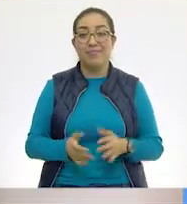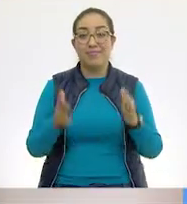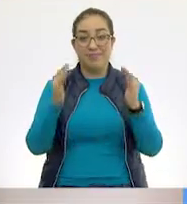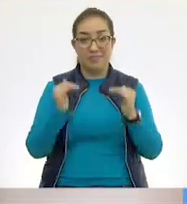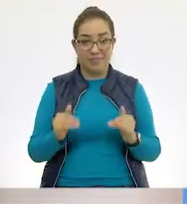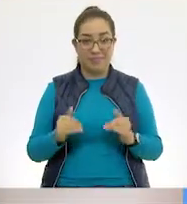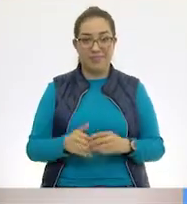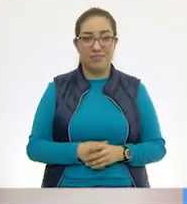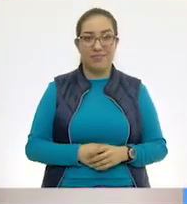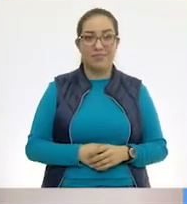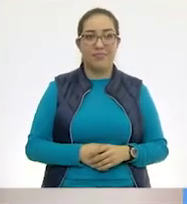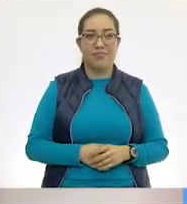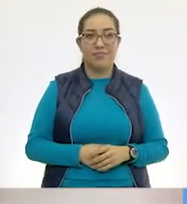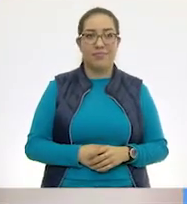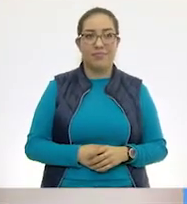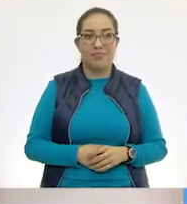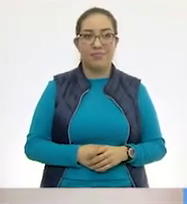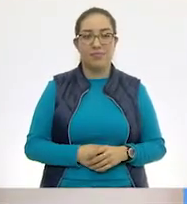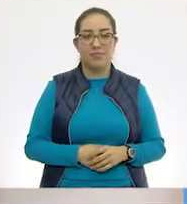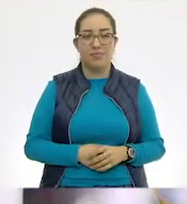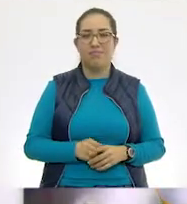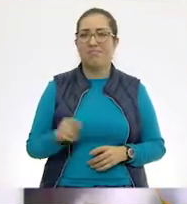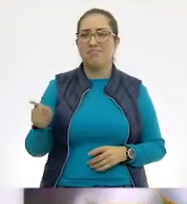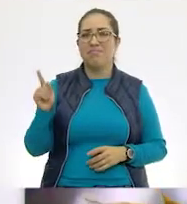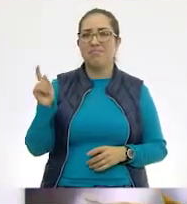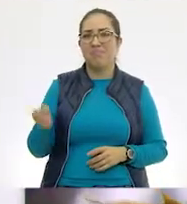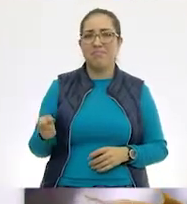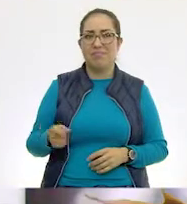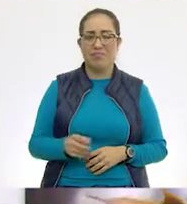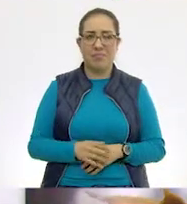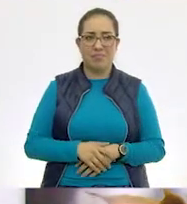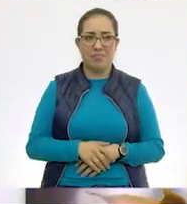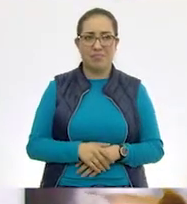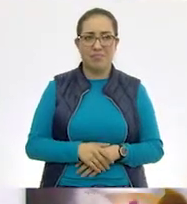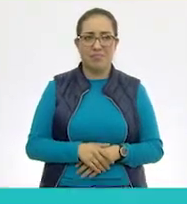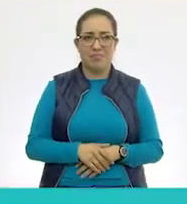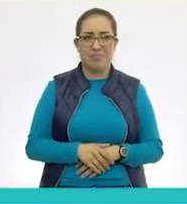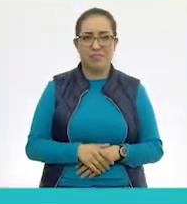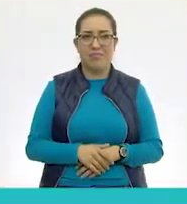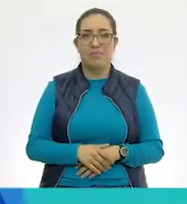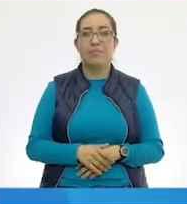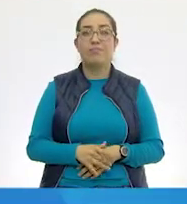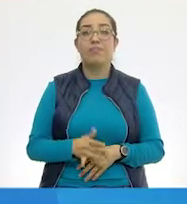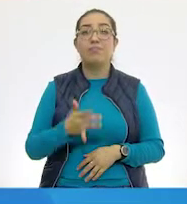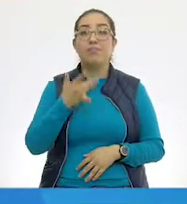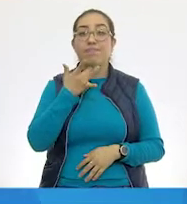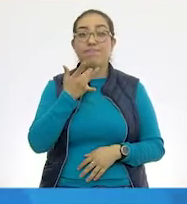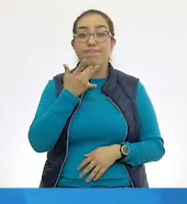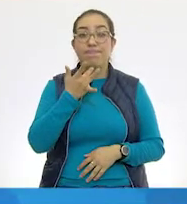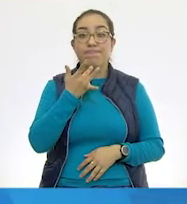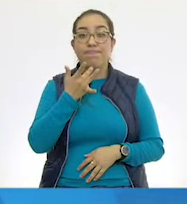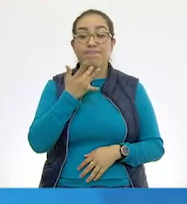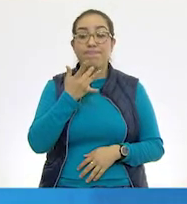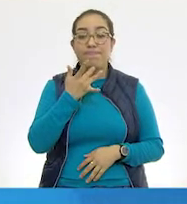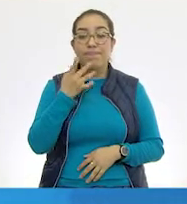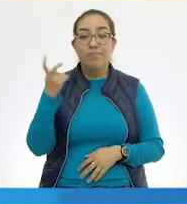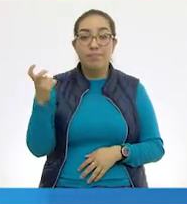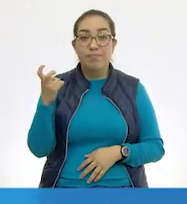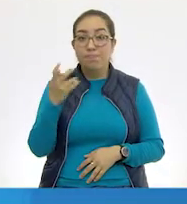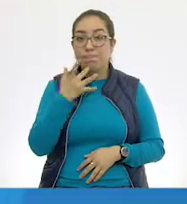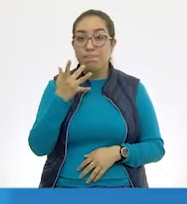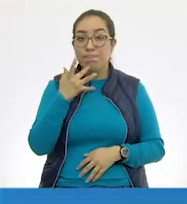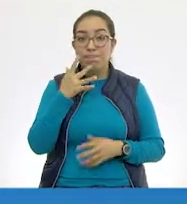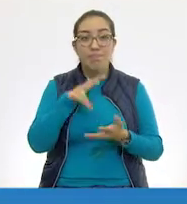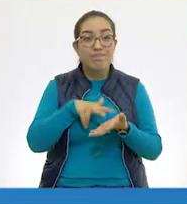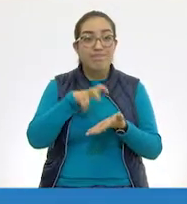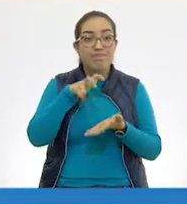Siguiente. Siguiente. ¿Qué es eso que ves ahí? Ay, esta es una rana. Exacto. Es